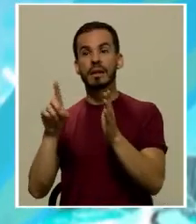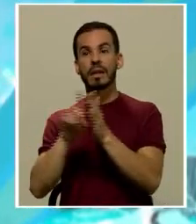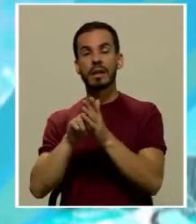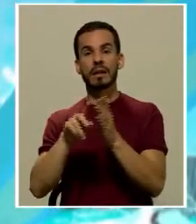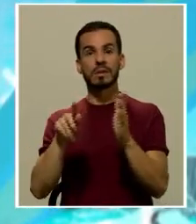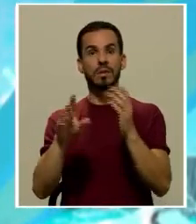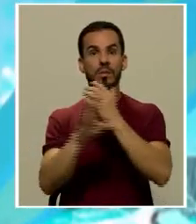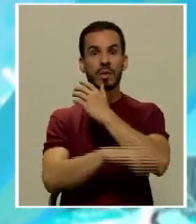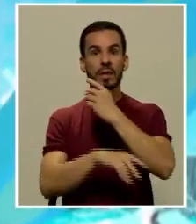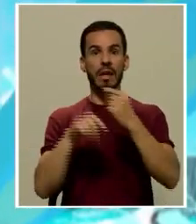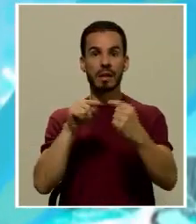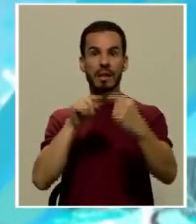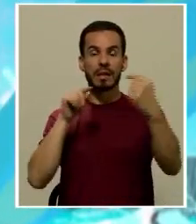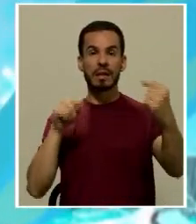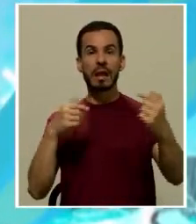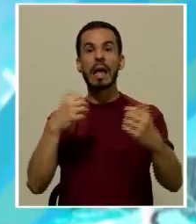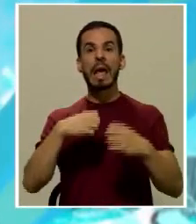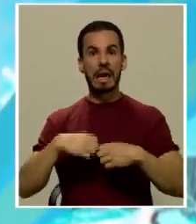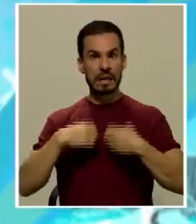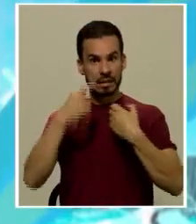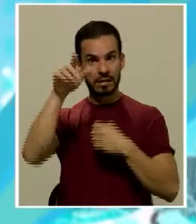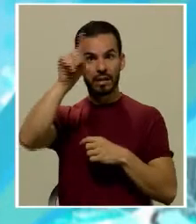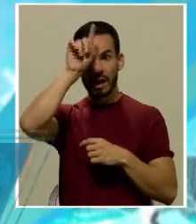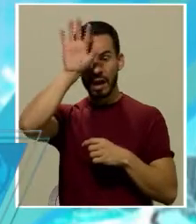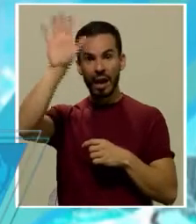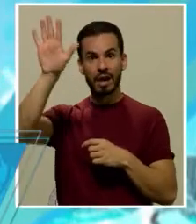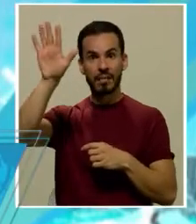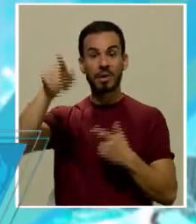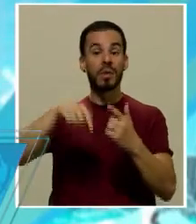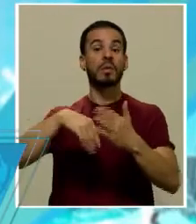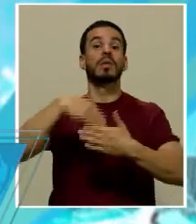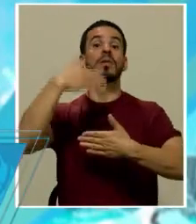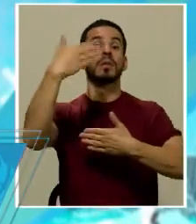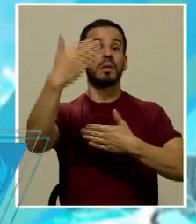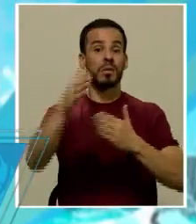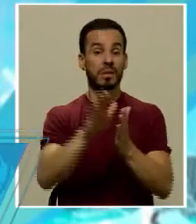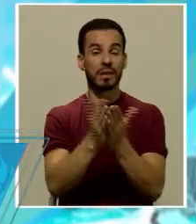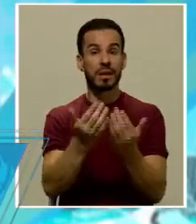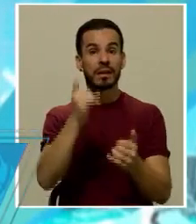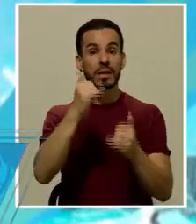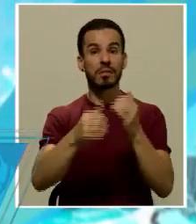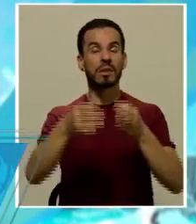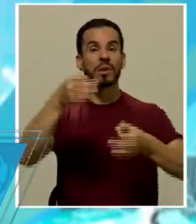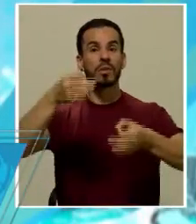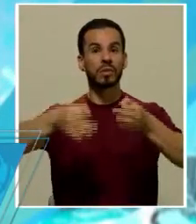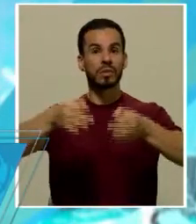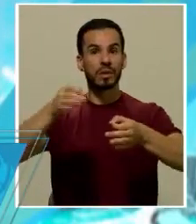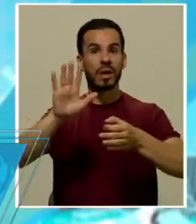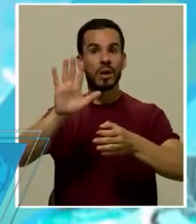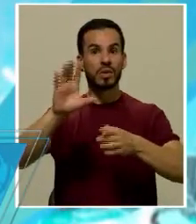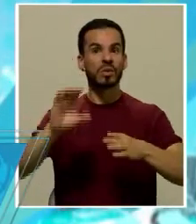enemigo existe en la Alemania democrática, pero luego, más adelante, termina justificando su existencia.